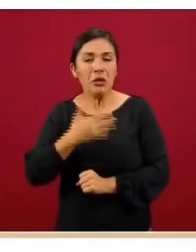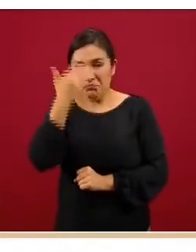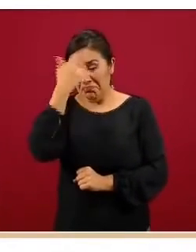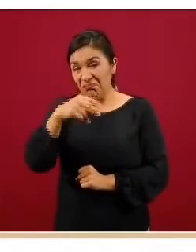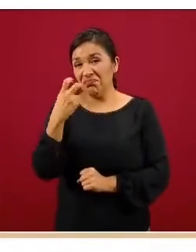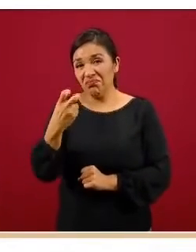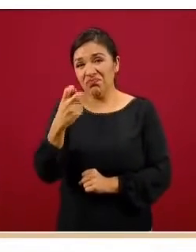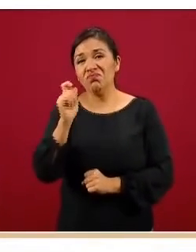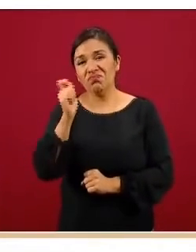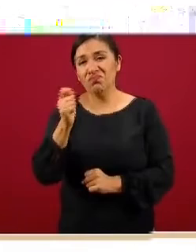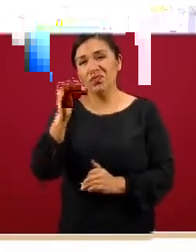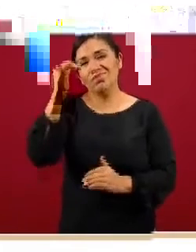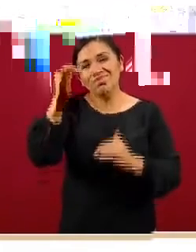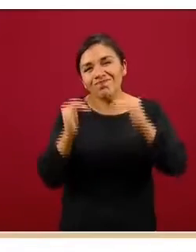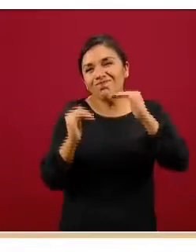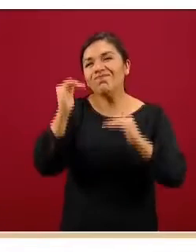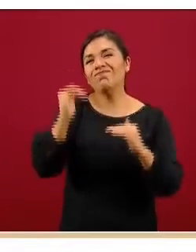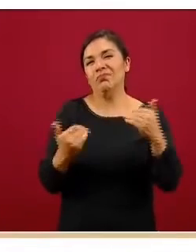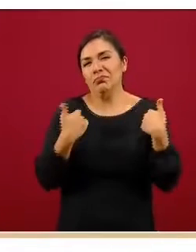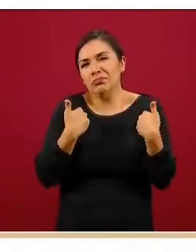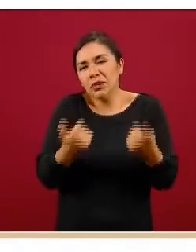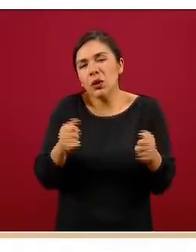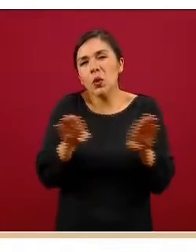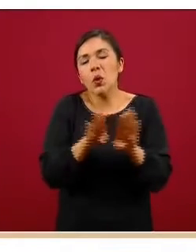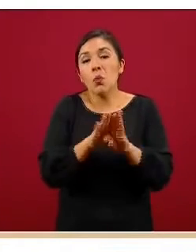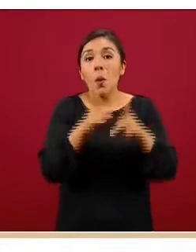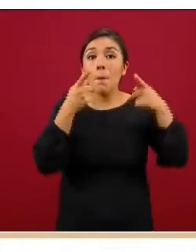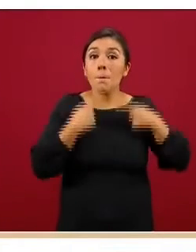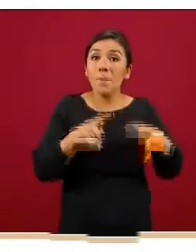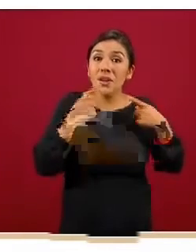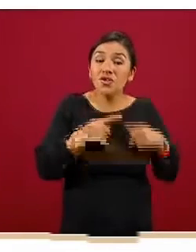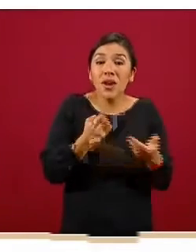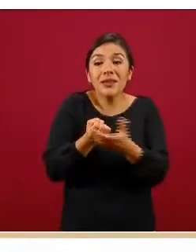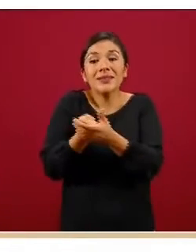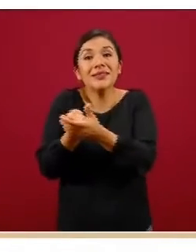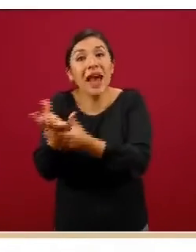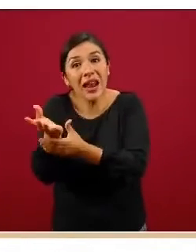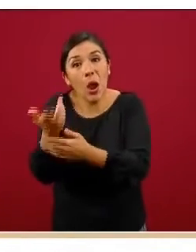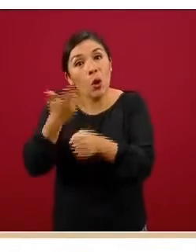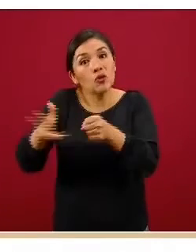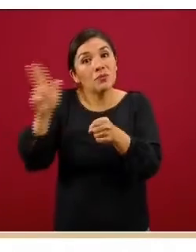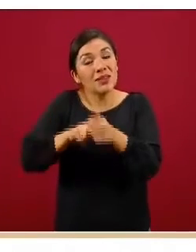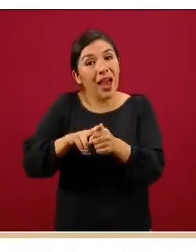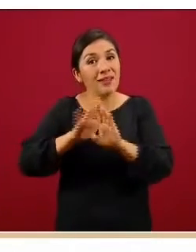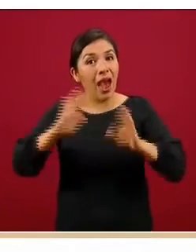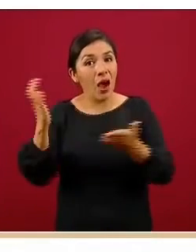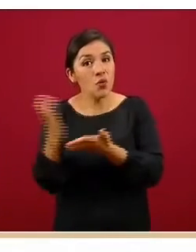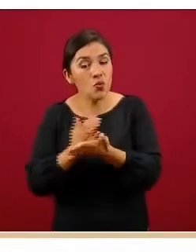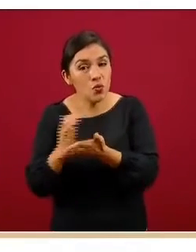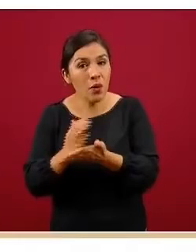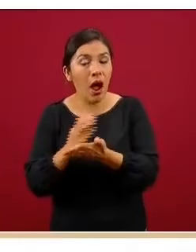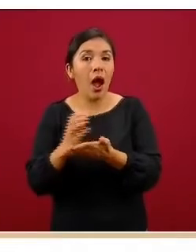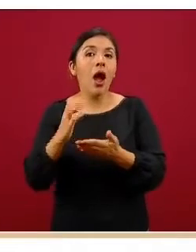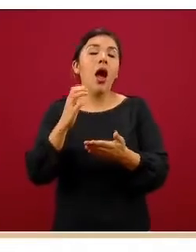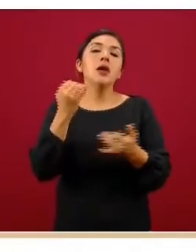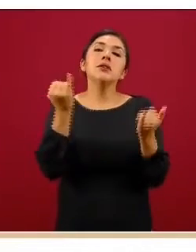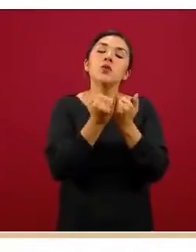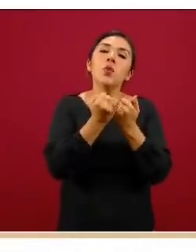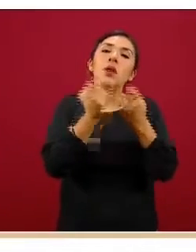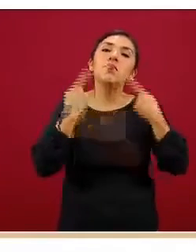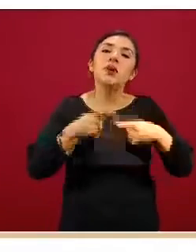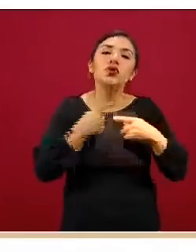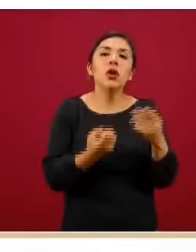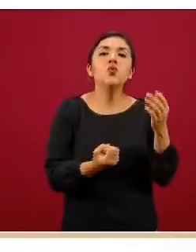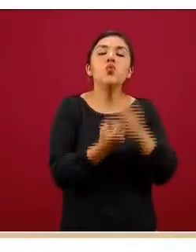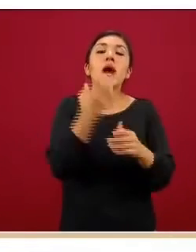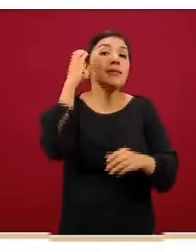esto tiene un balance que se da entre las personas que egresan y por lo tanto van desocupando camas, así como las camas